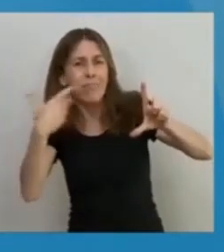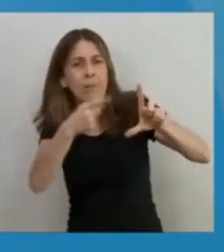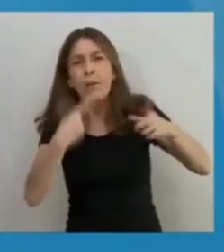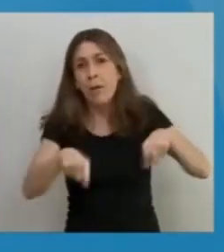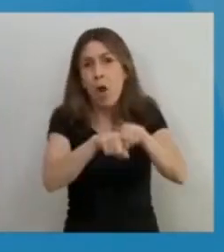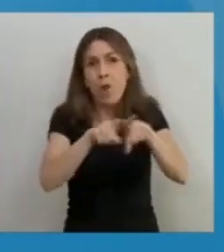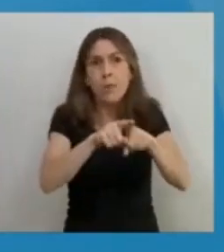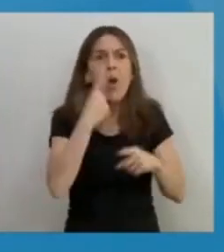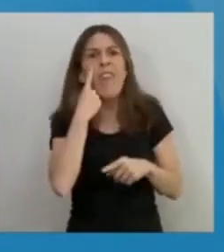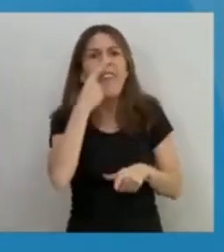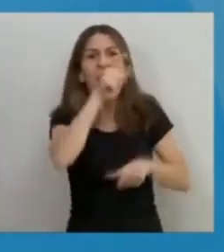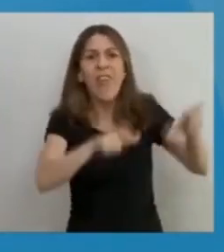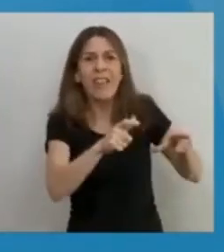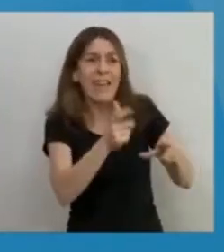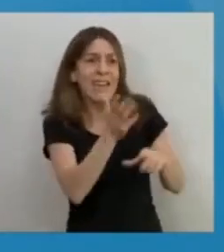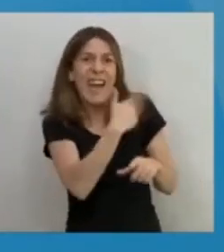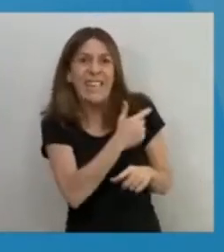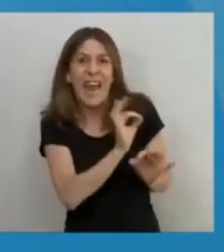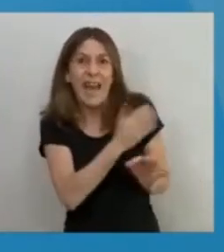intendentes que me precedieron,